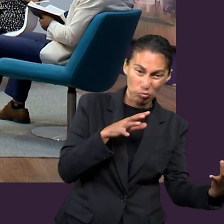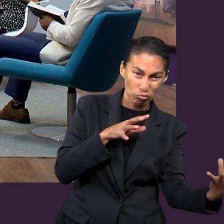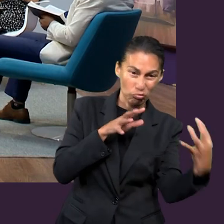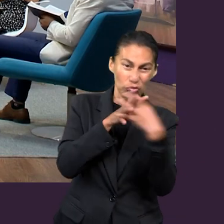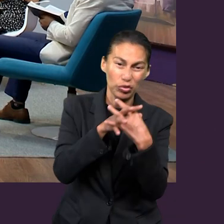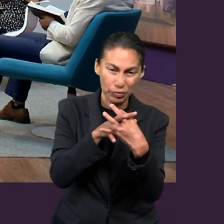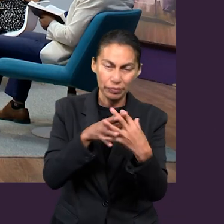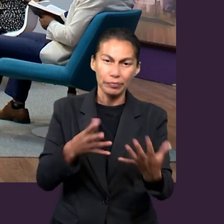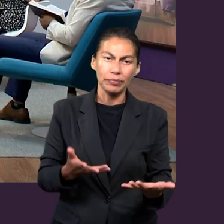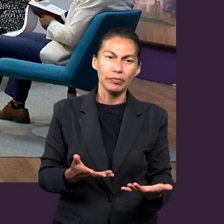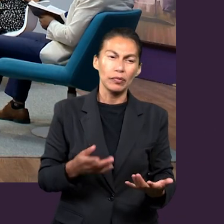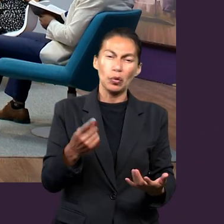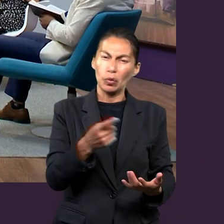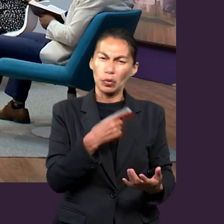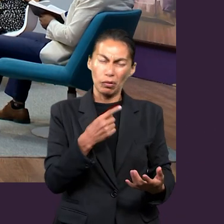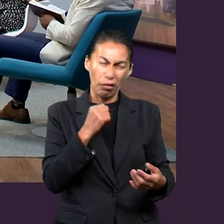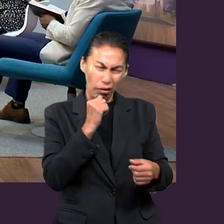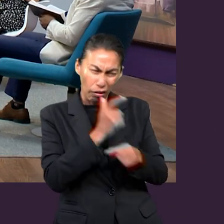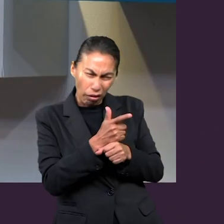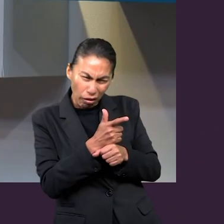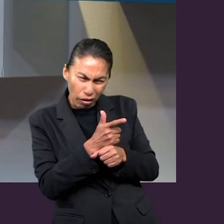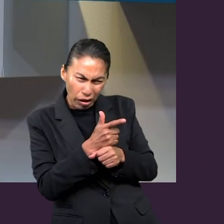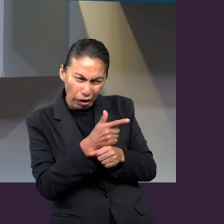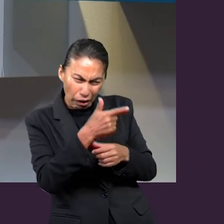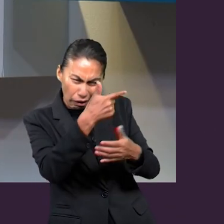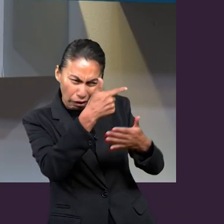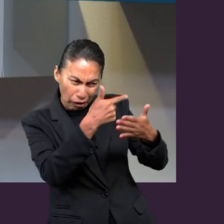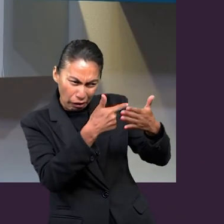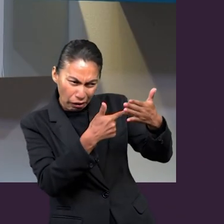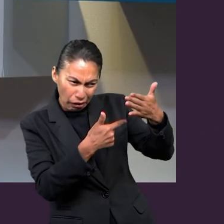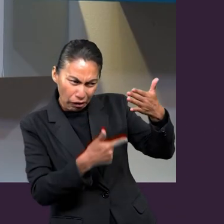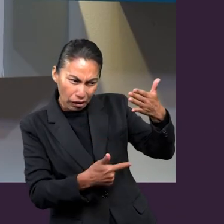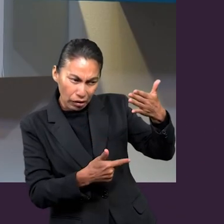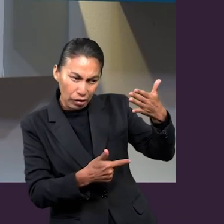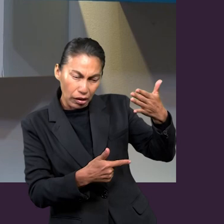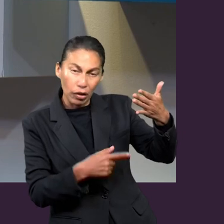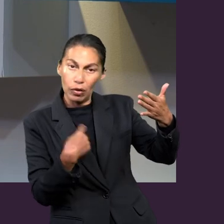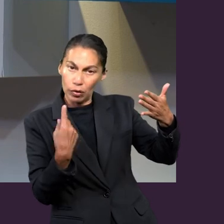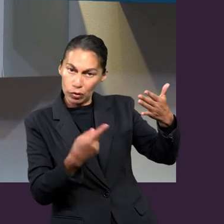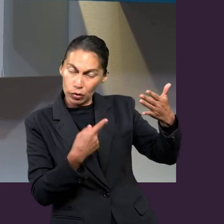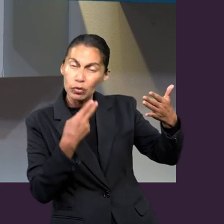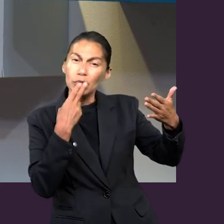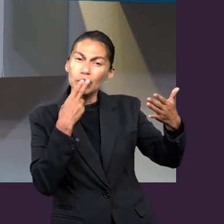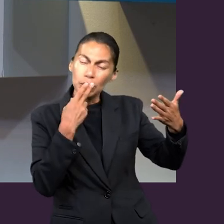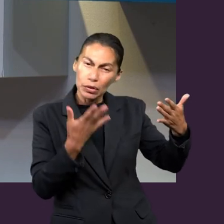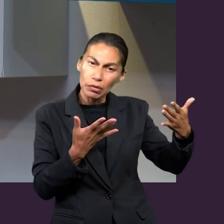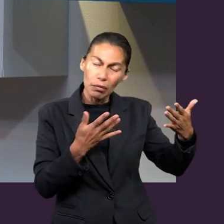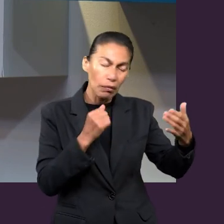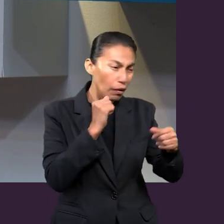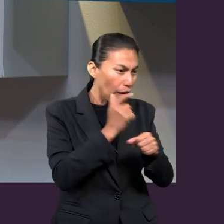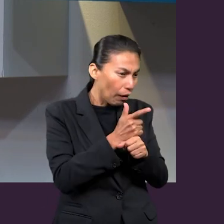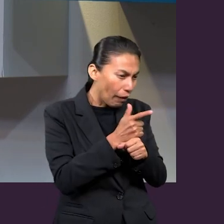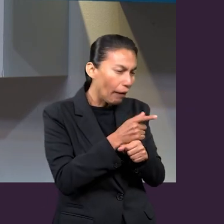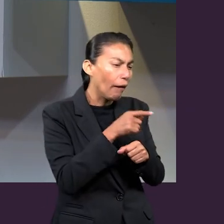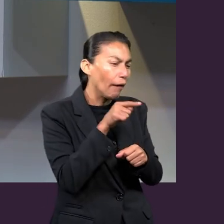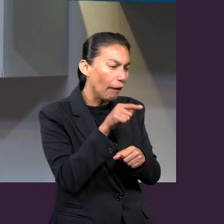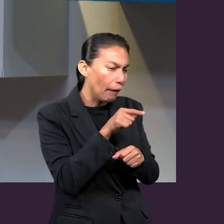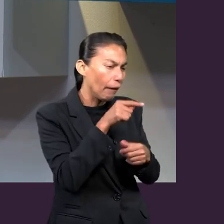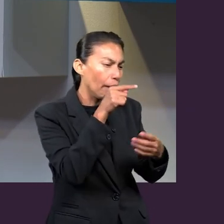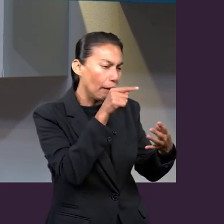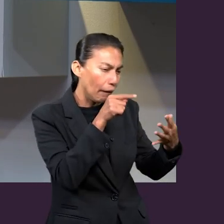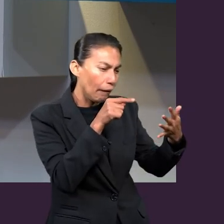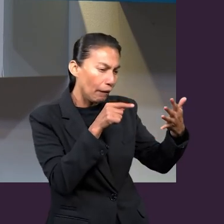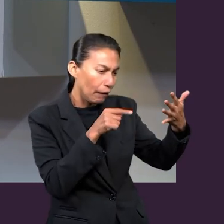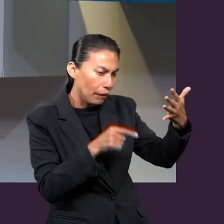que estamos. Muy bien. Identificar algo, enumerarlo, nos sirve para, como tú muy bien has comentado, Ismari, para